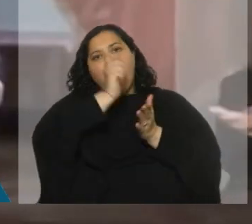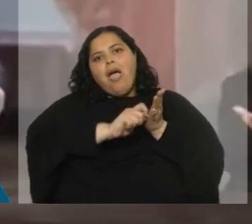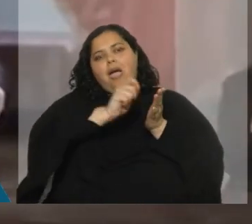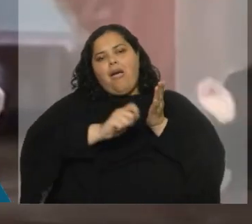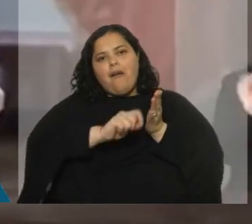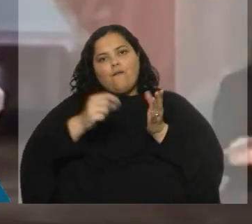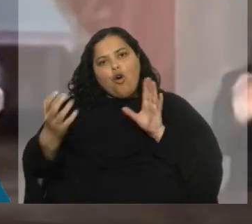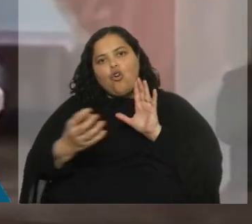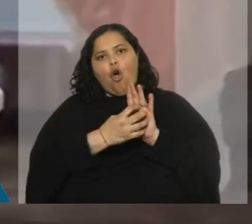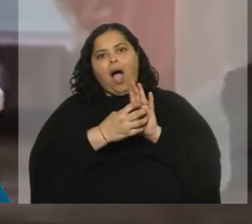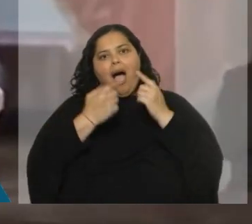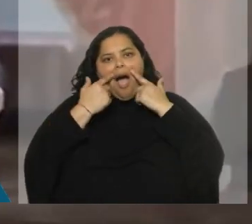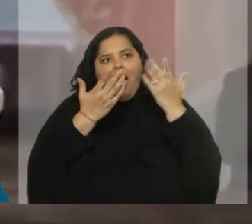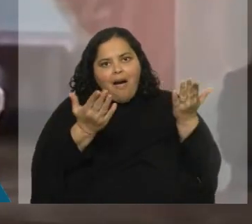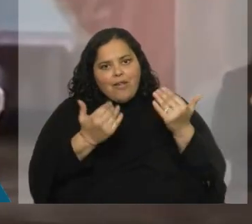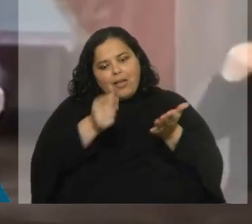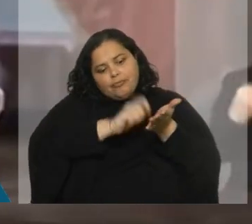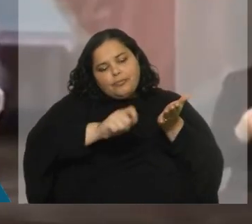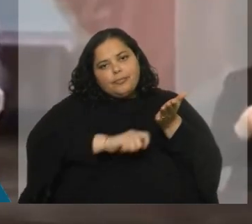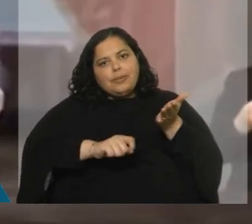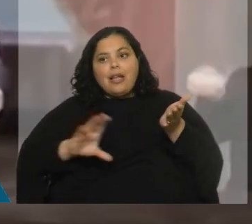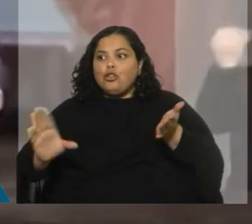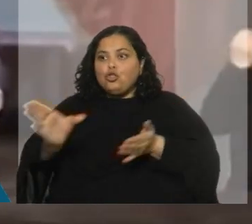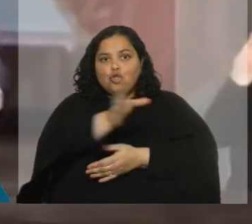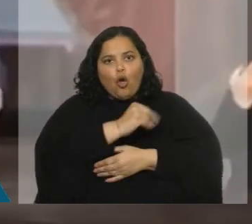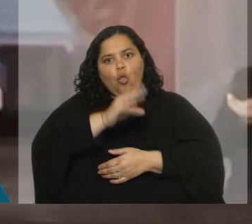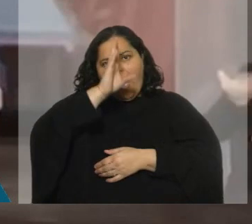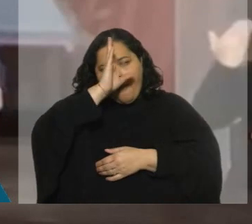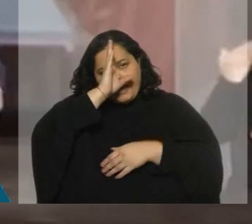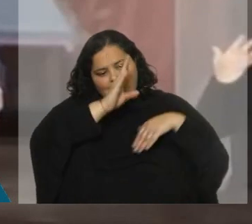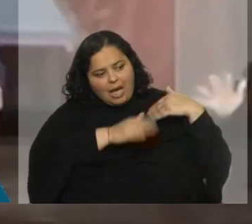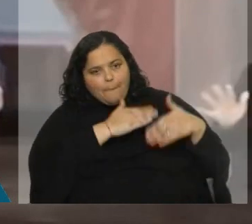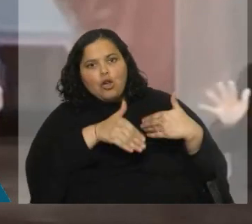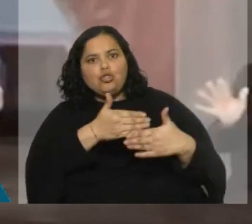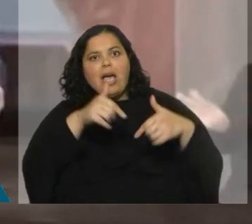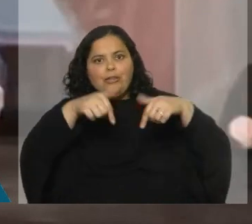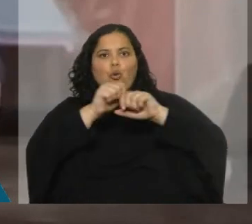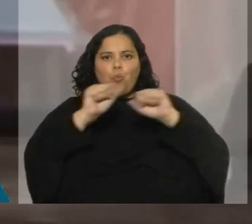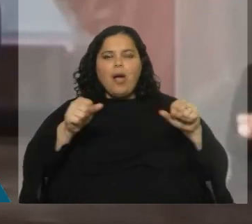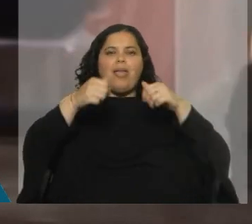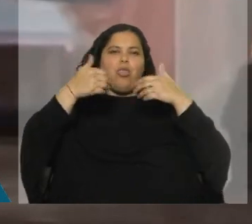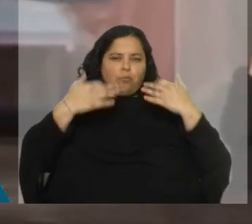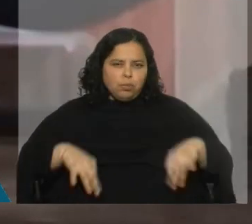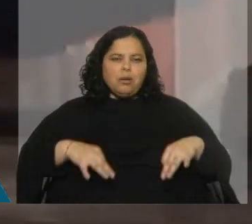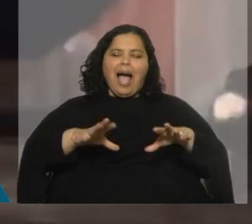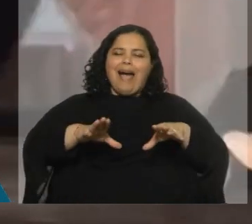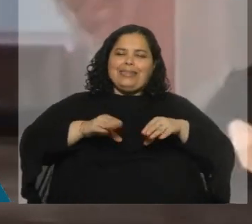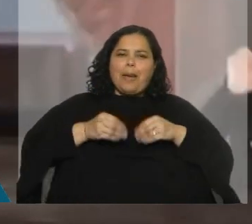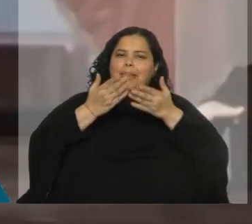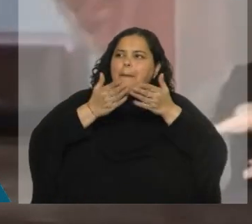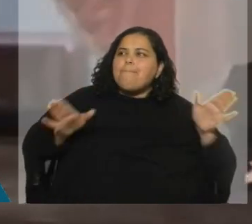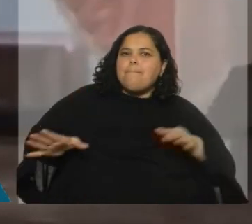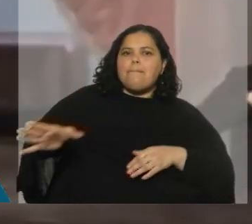que nos entregue un texto que, recogiendo los aprendizajes del proceso, logre interpretar a una amplia mayoría